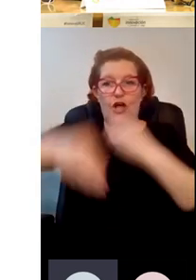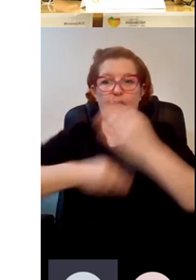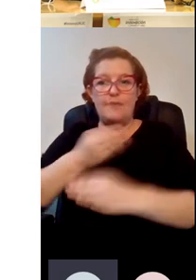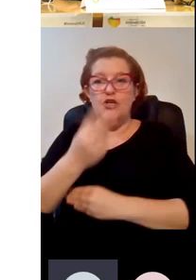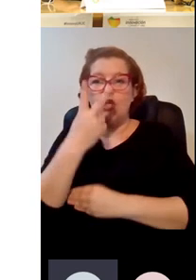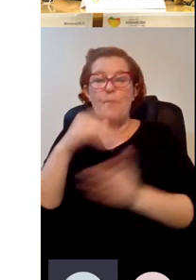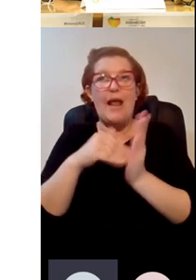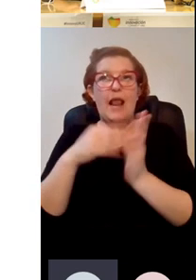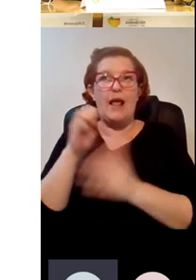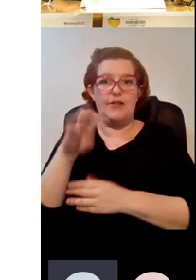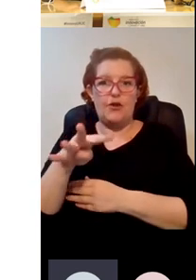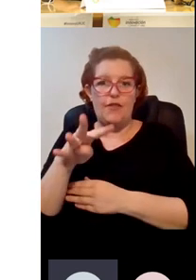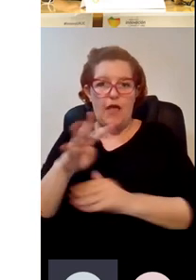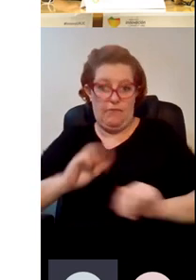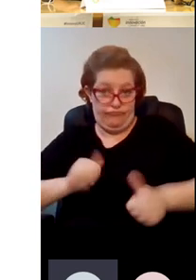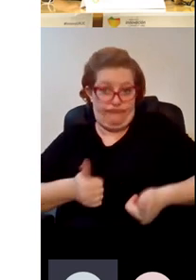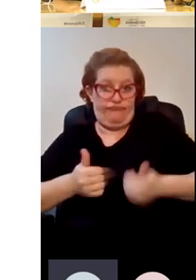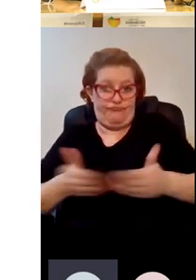al principio